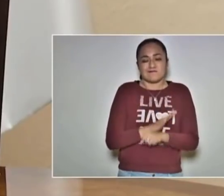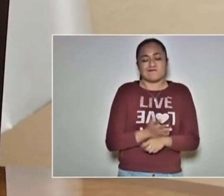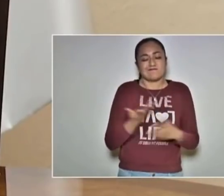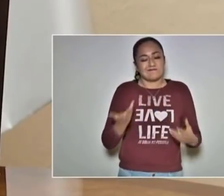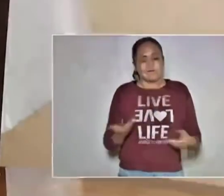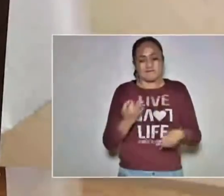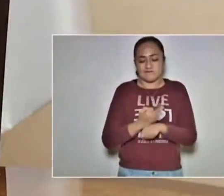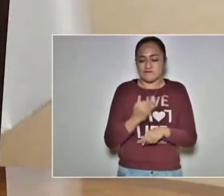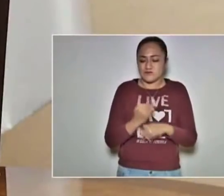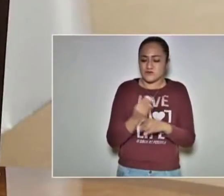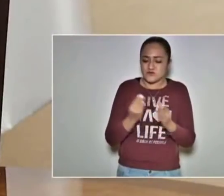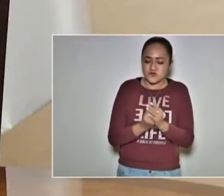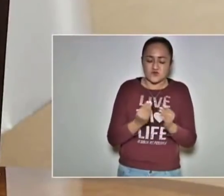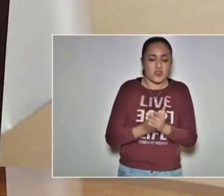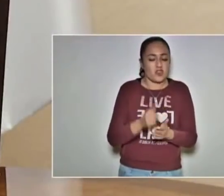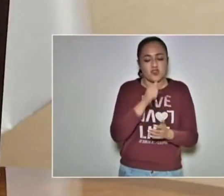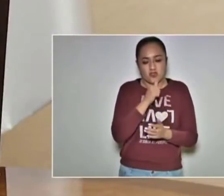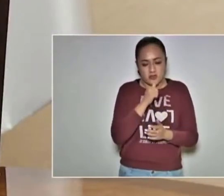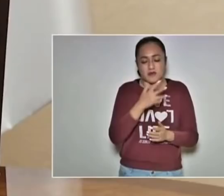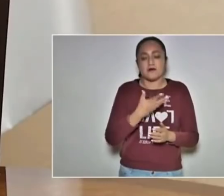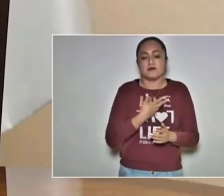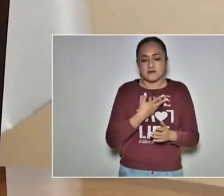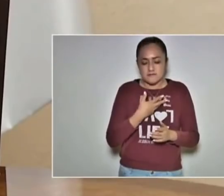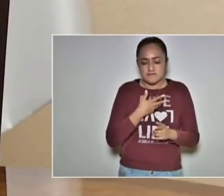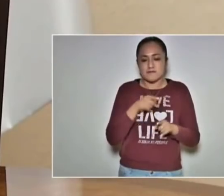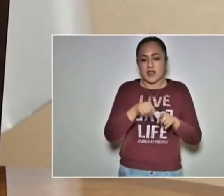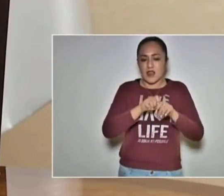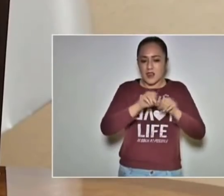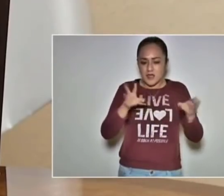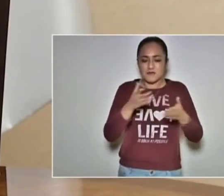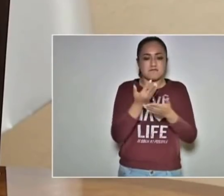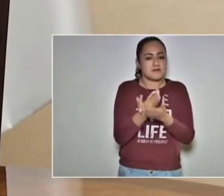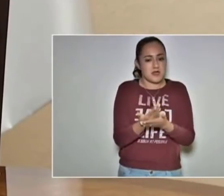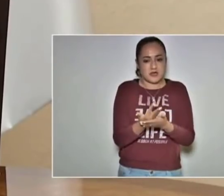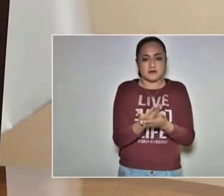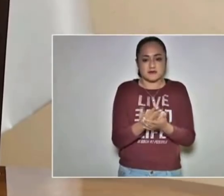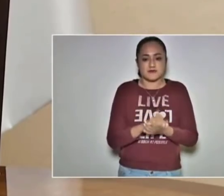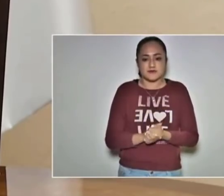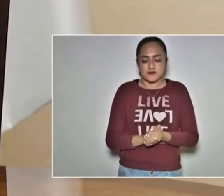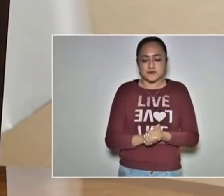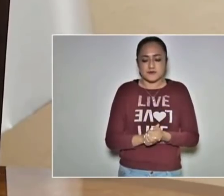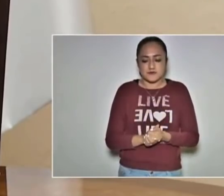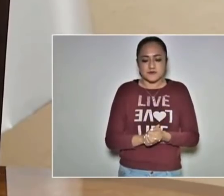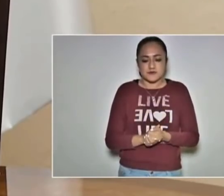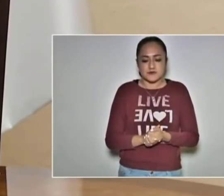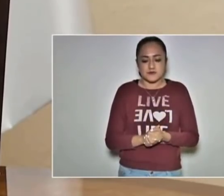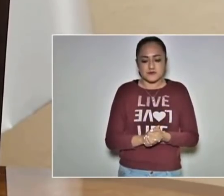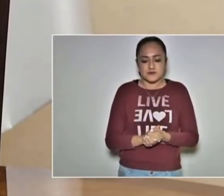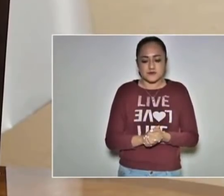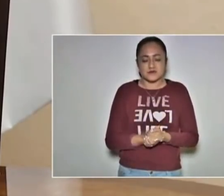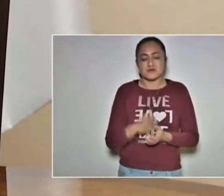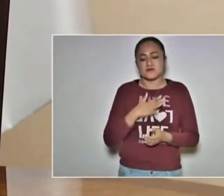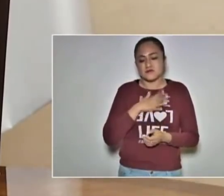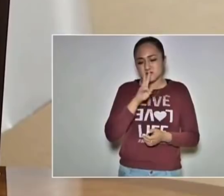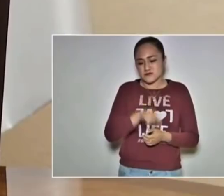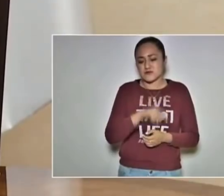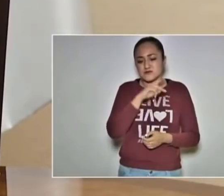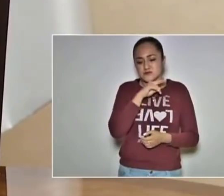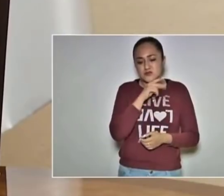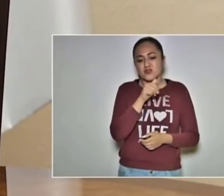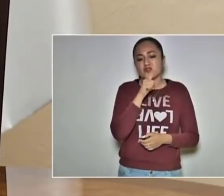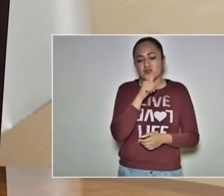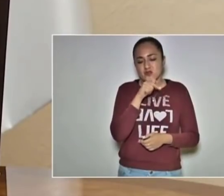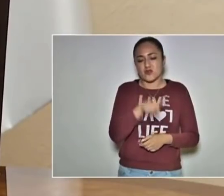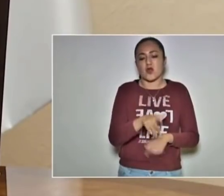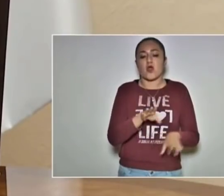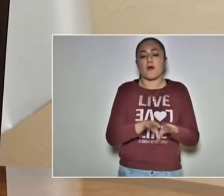que todavía tenemos que definirlo técnicamente. A mí me preocupa todavía el